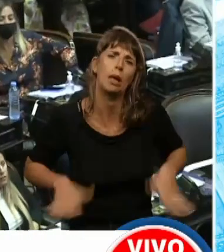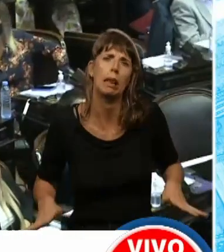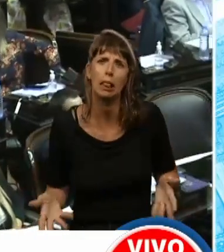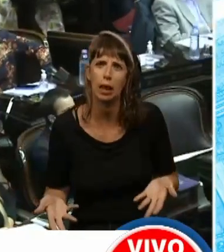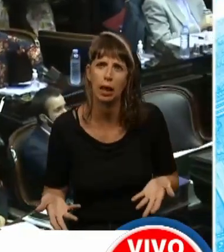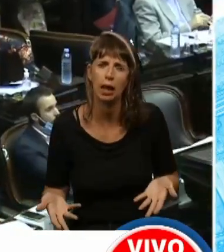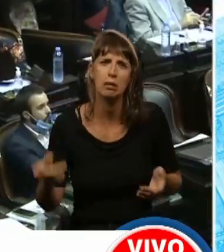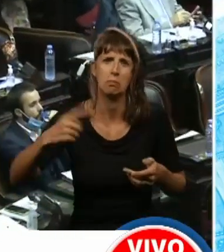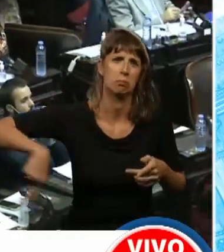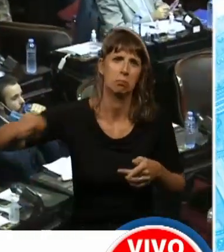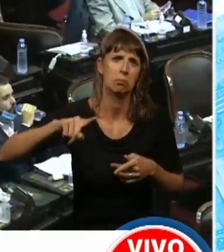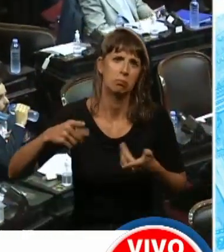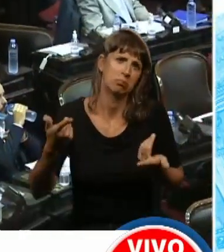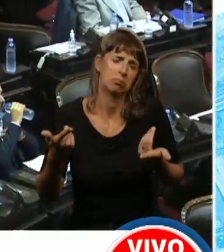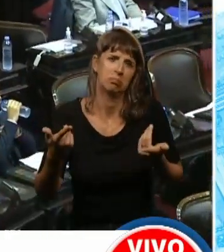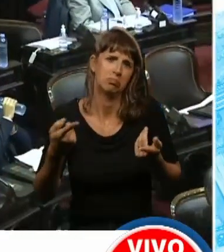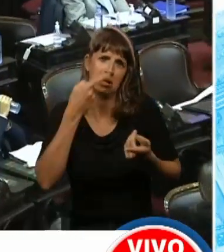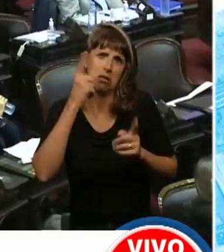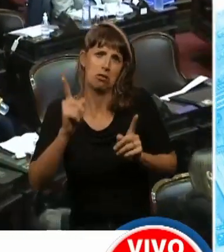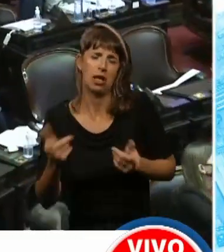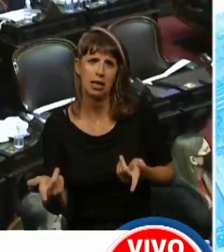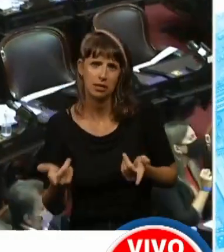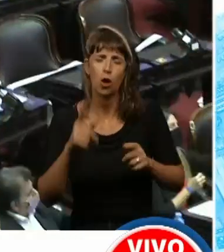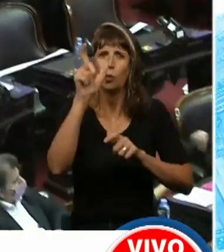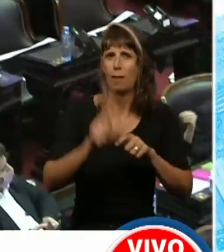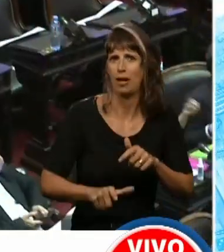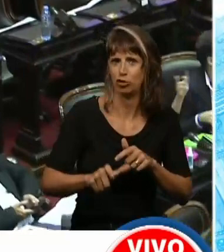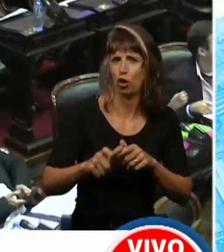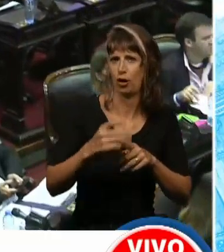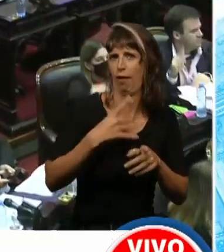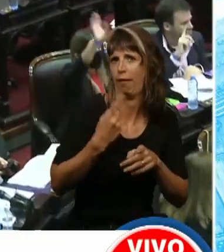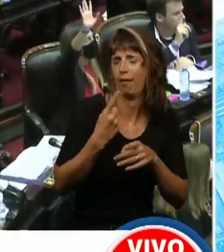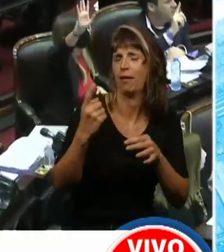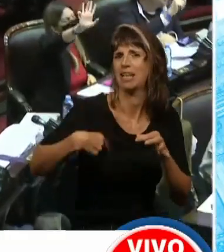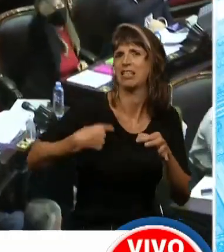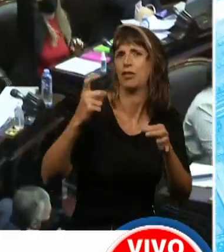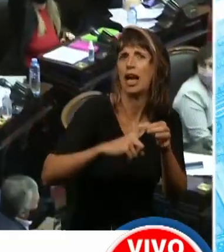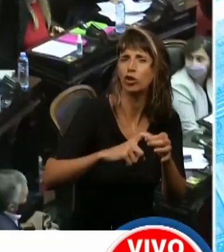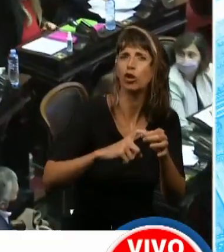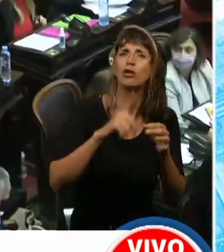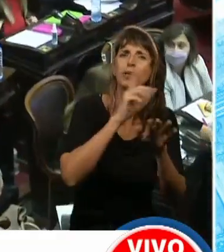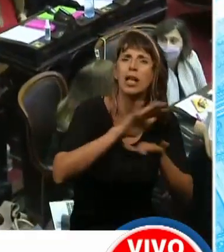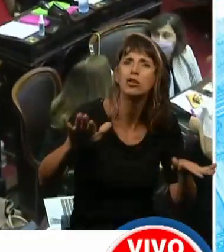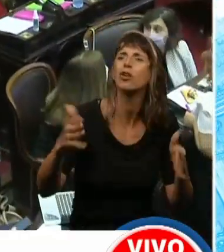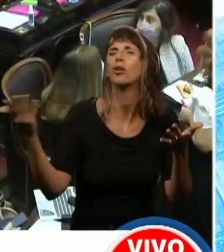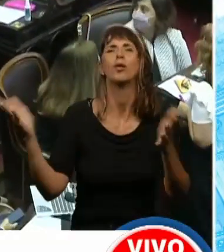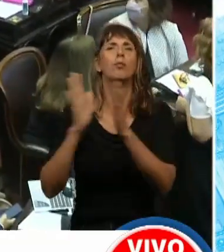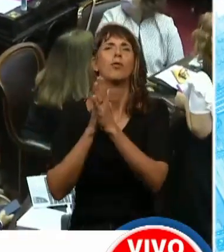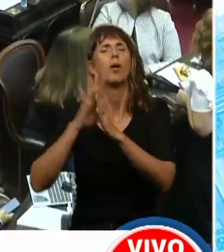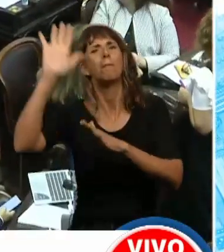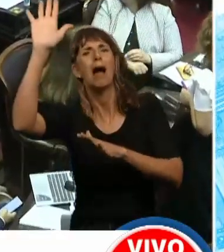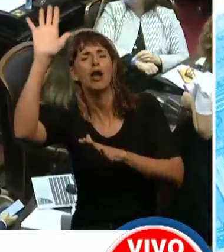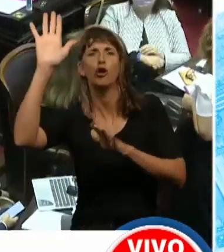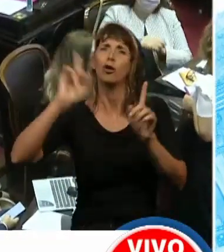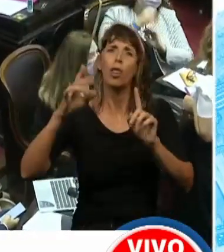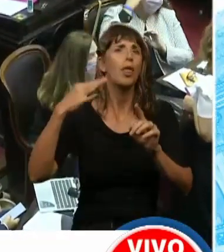sindical. Silencio, por favor. Pero ¿sabe lo que pasa, diputado? En lugar de levantar la manito,